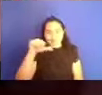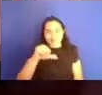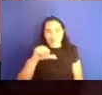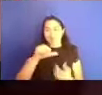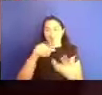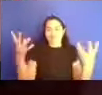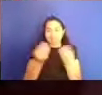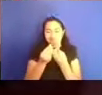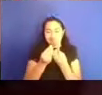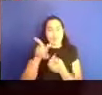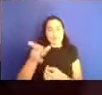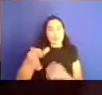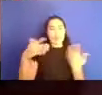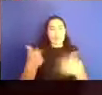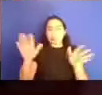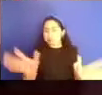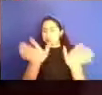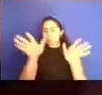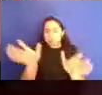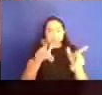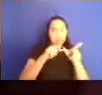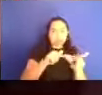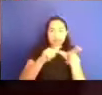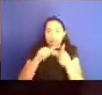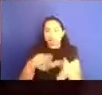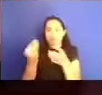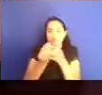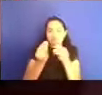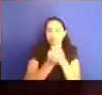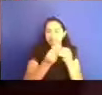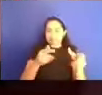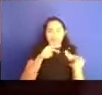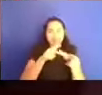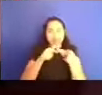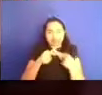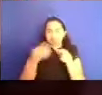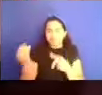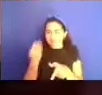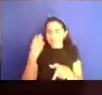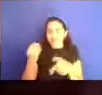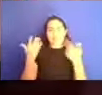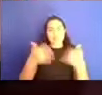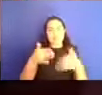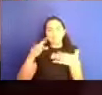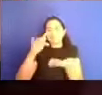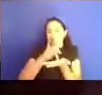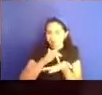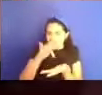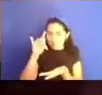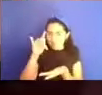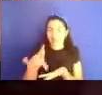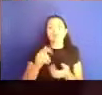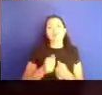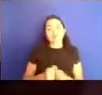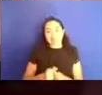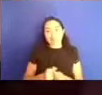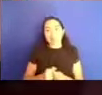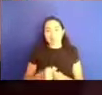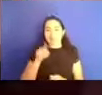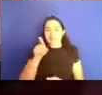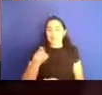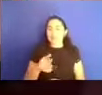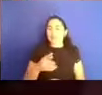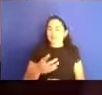incansable de estos, de estas, de estas propuestas que responden precisamente a ese compromiso